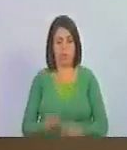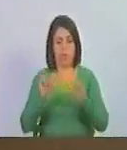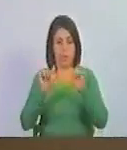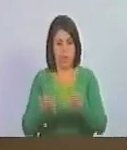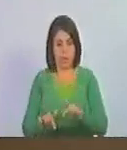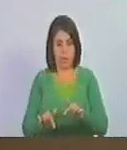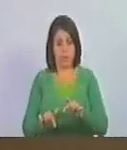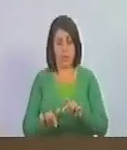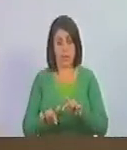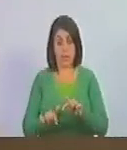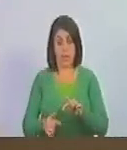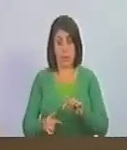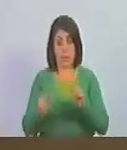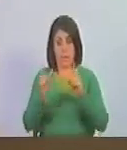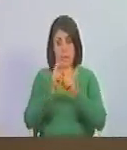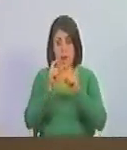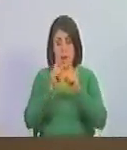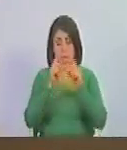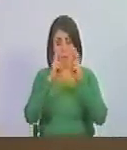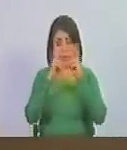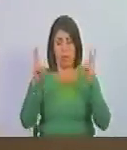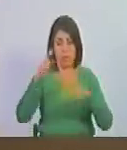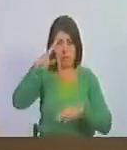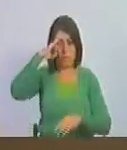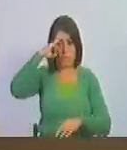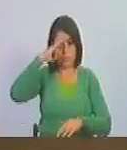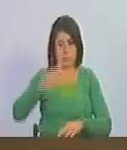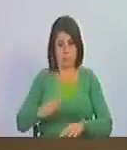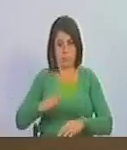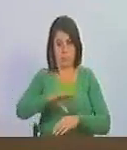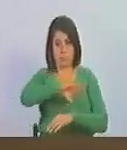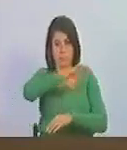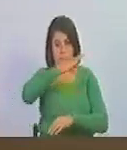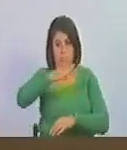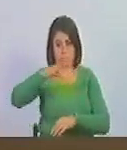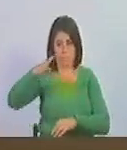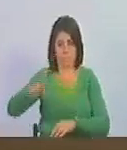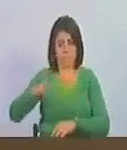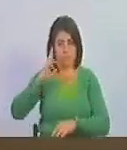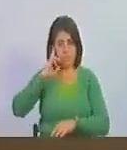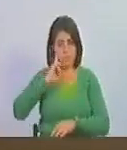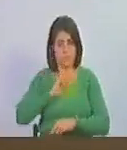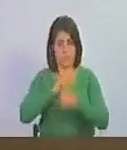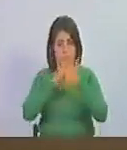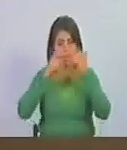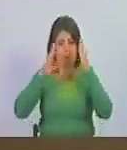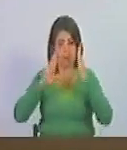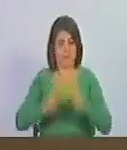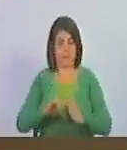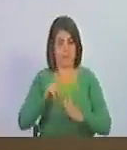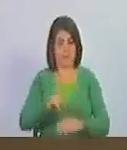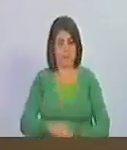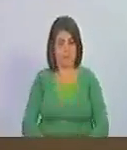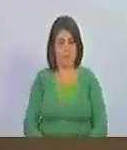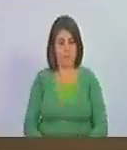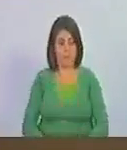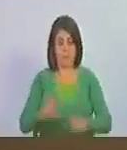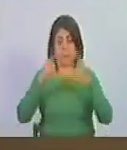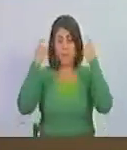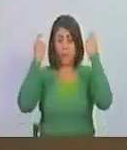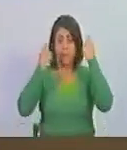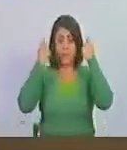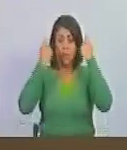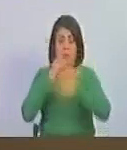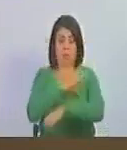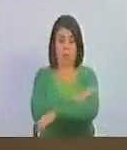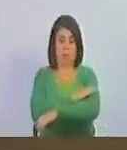insigne lema de la armada bolivariana la armada libertadora celebramos desde